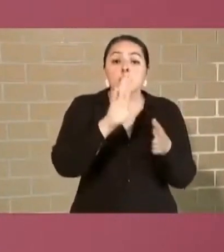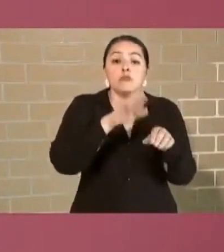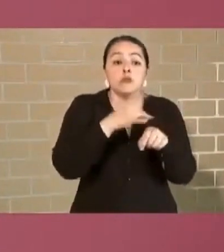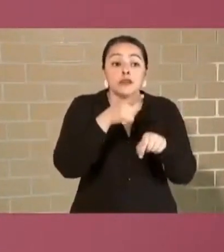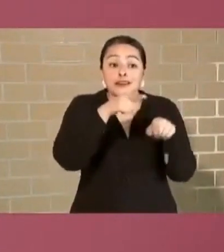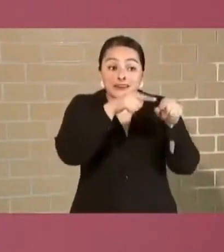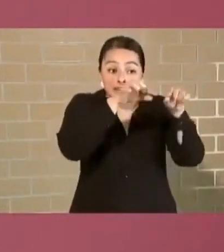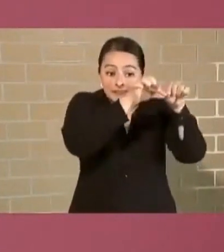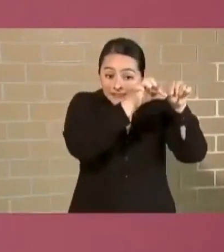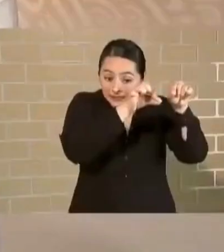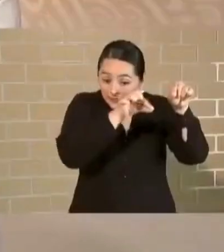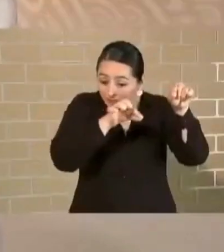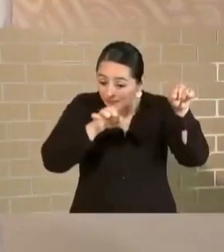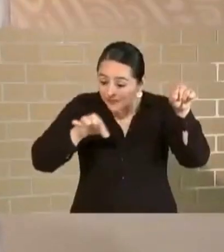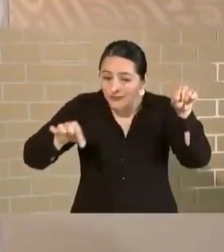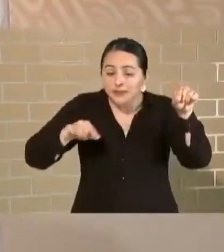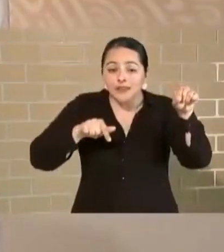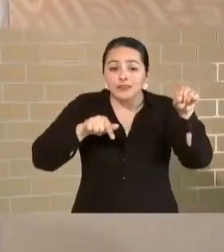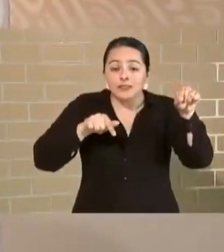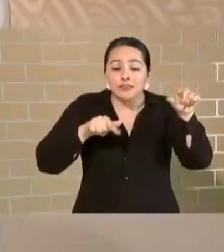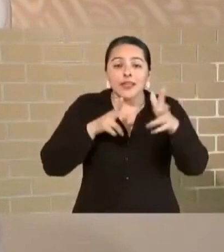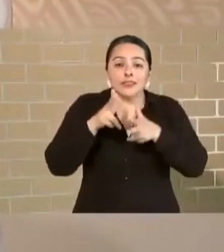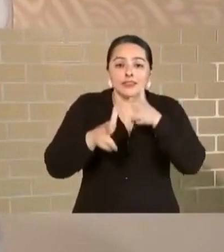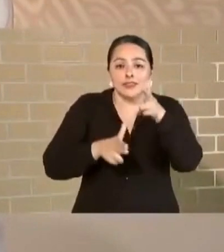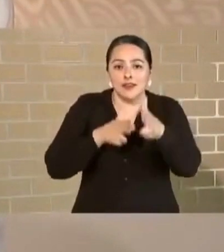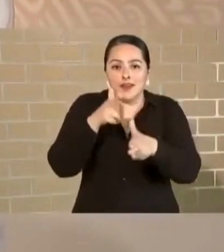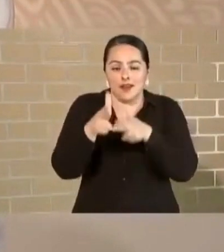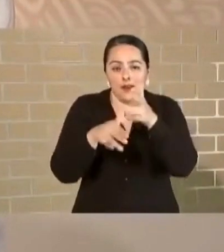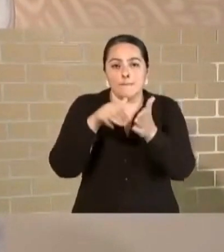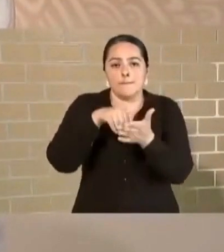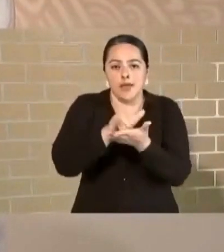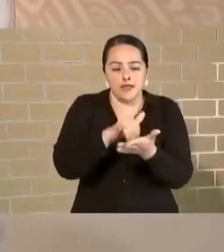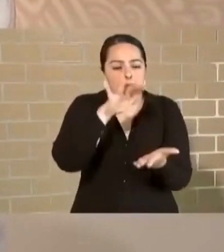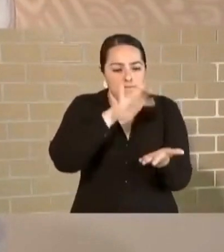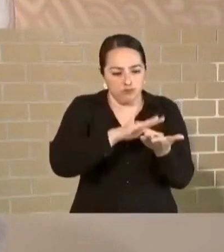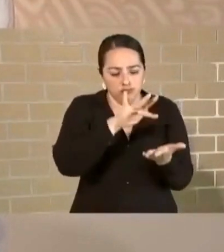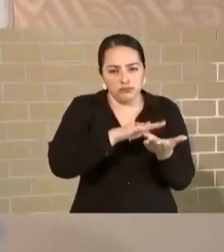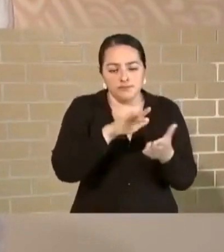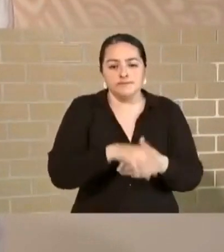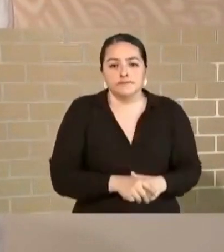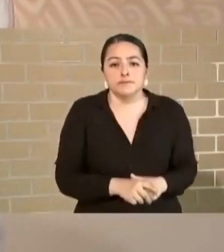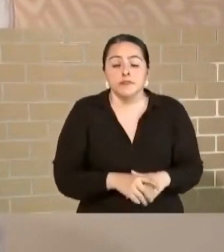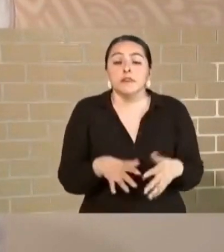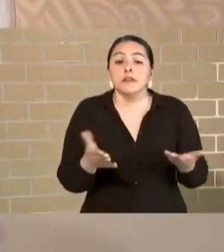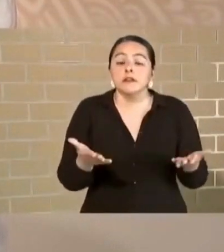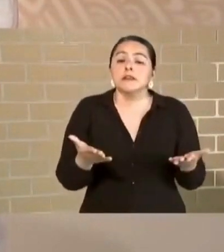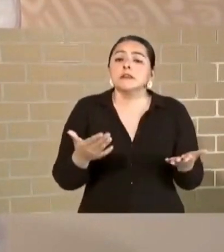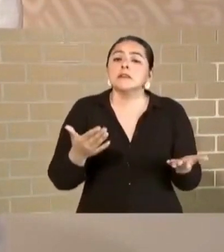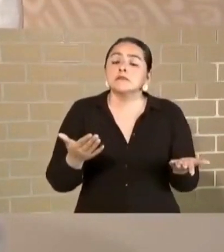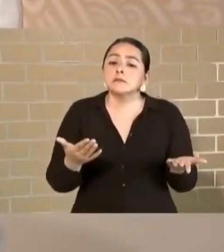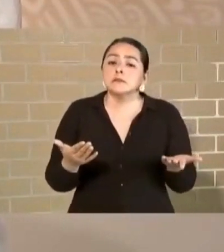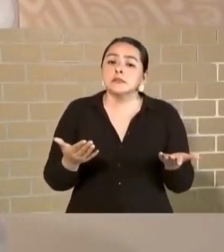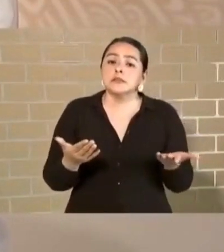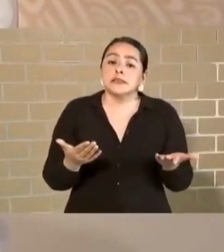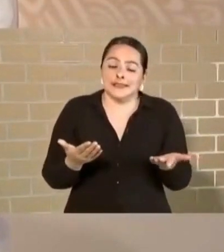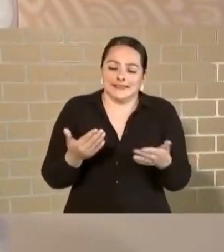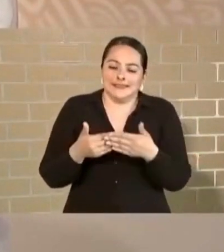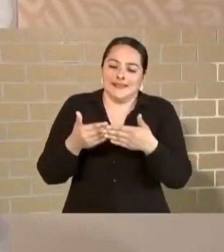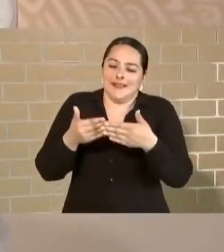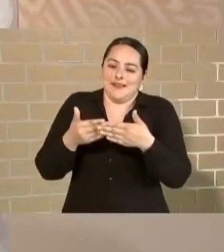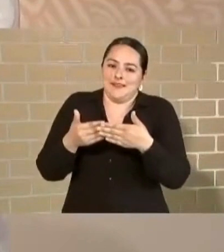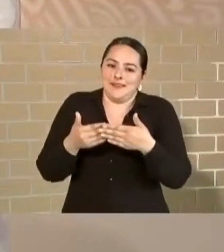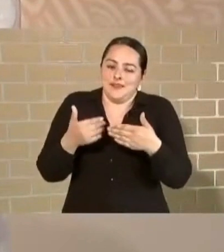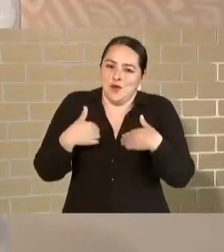Maya. Quiero también aprovechar para pedir la comprensión por anticipado